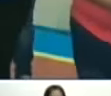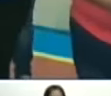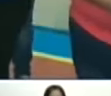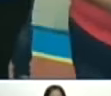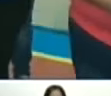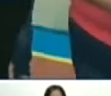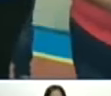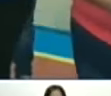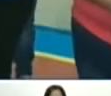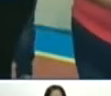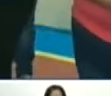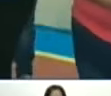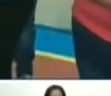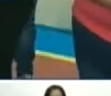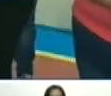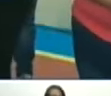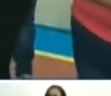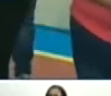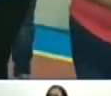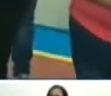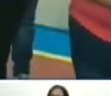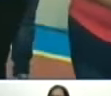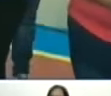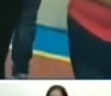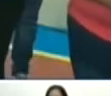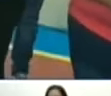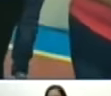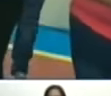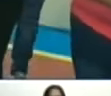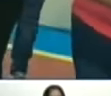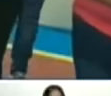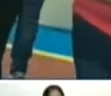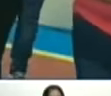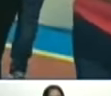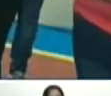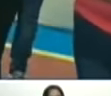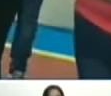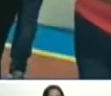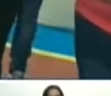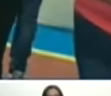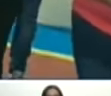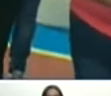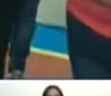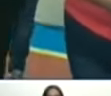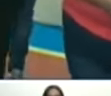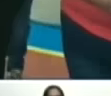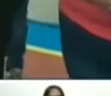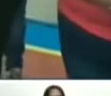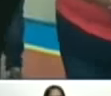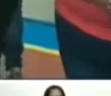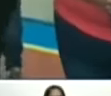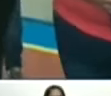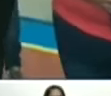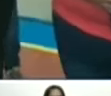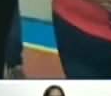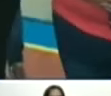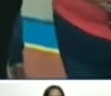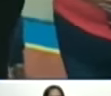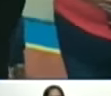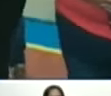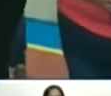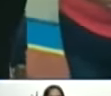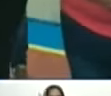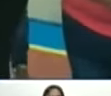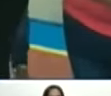nada sencillo como es fácil como es bueno turmerito ya está cayendo el